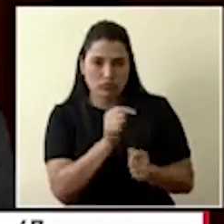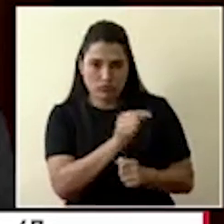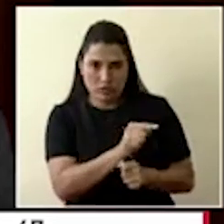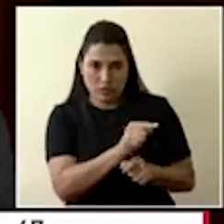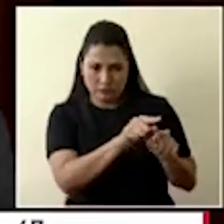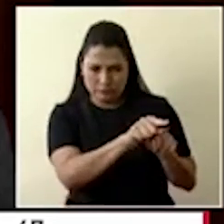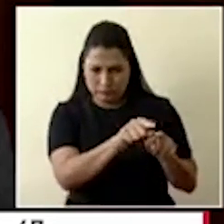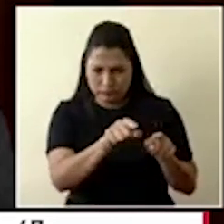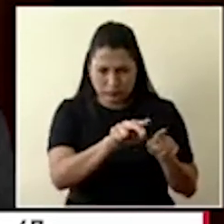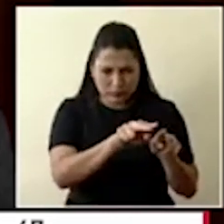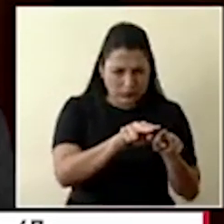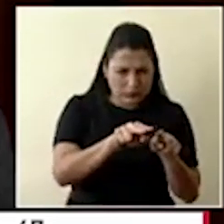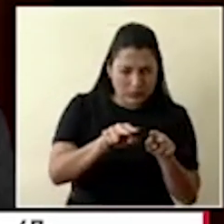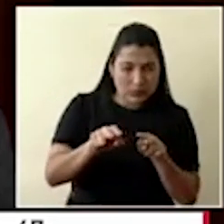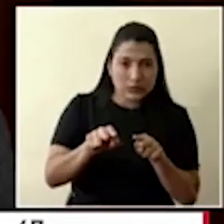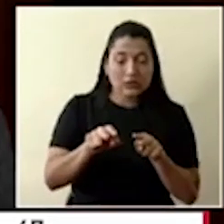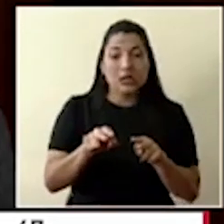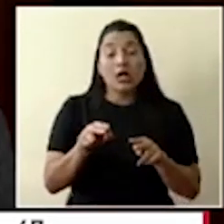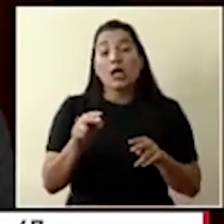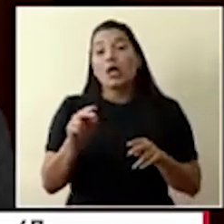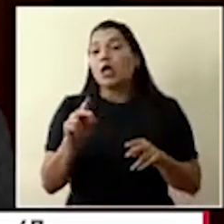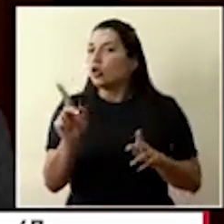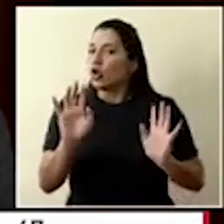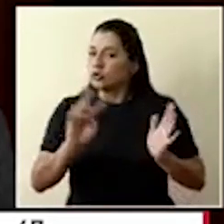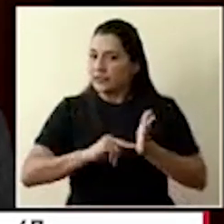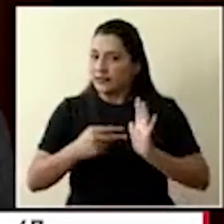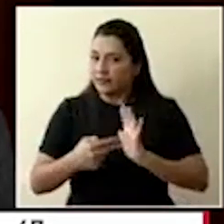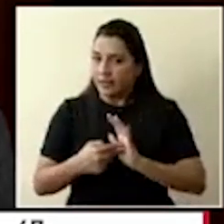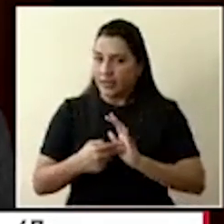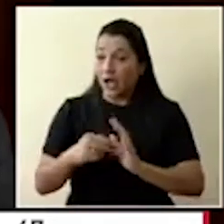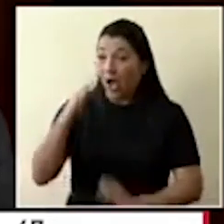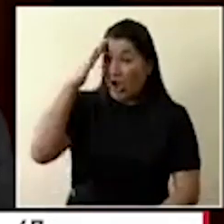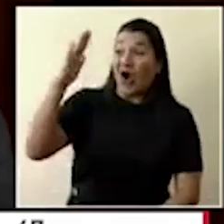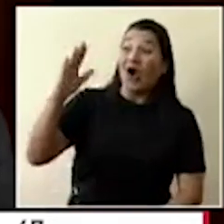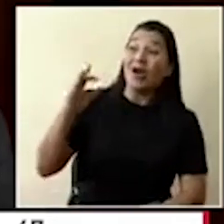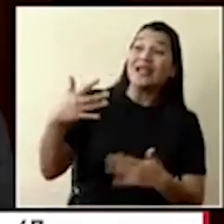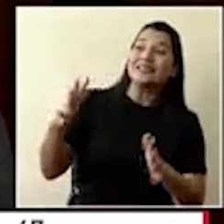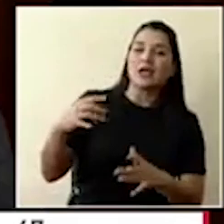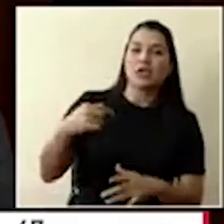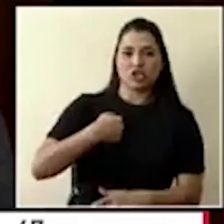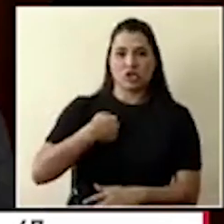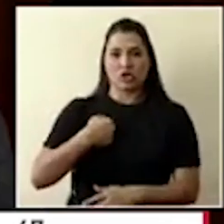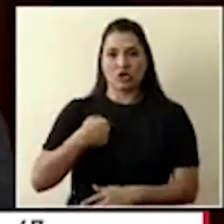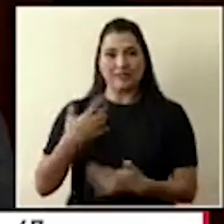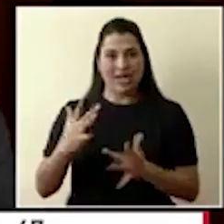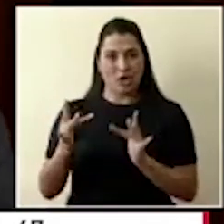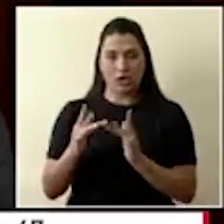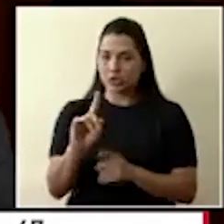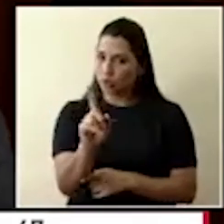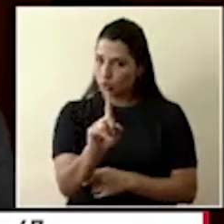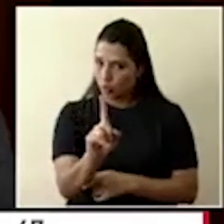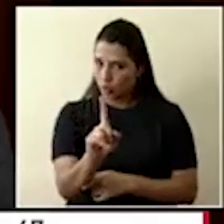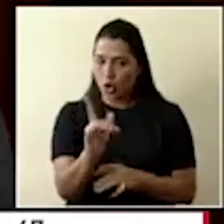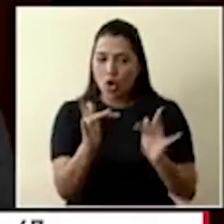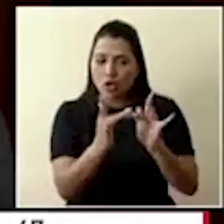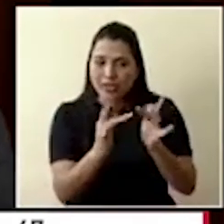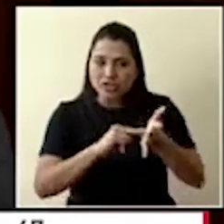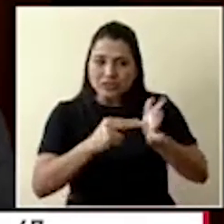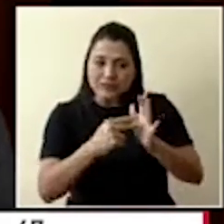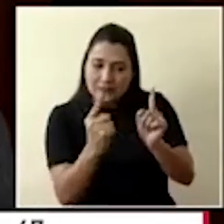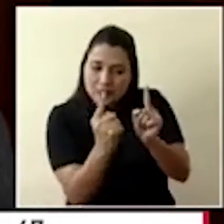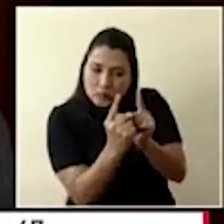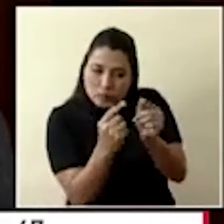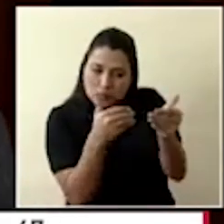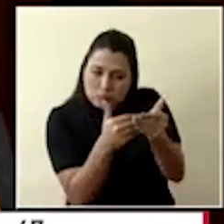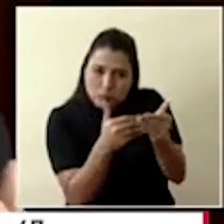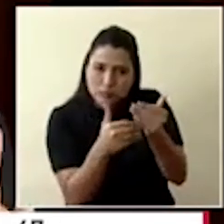casi que nada, solamente porque le dijo, hola, ¿cómo está Dios? Ya eso no es un contacto cercano. Siempre hacemos el levantamiento de los contactos cercanos y